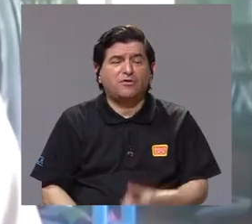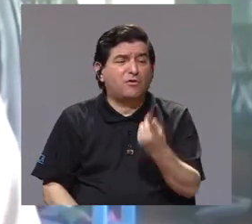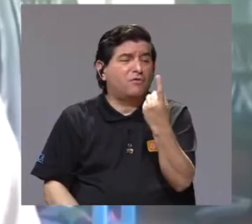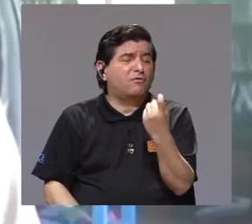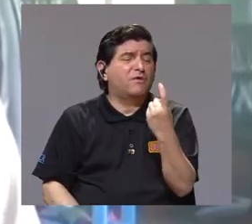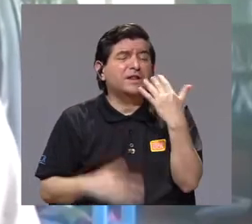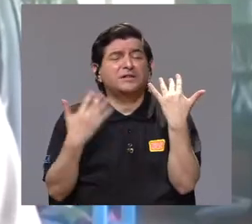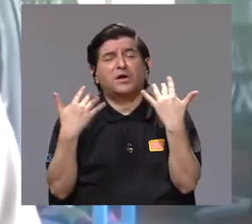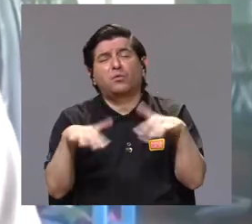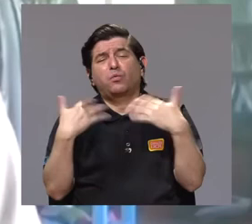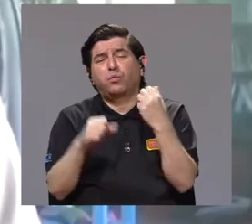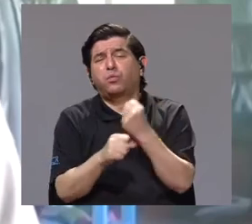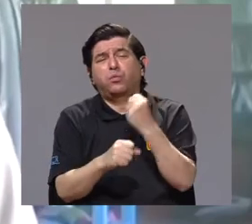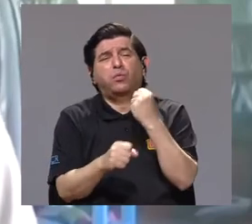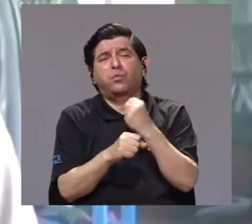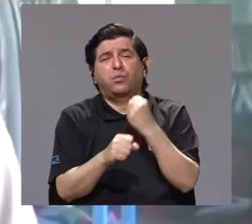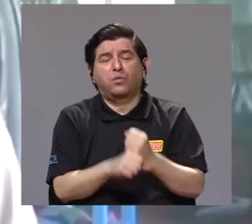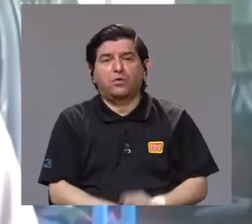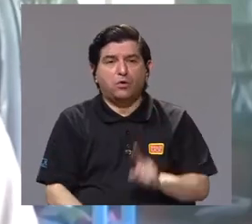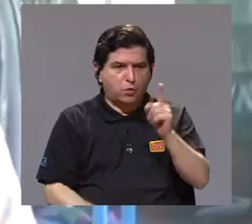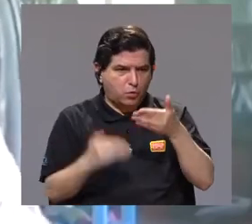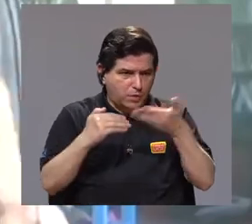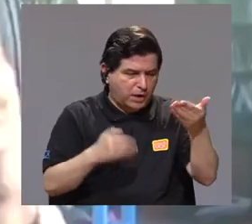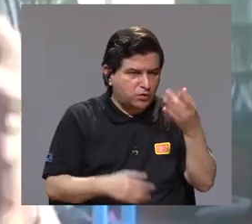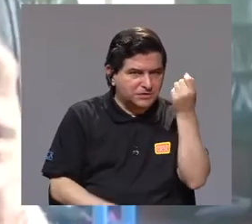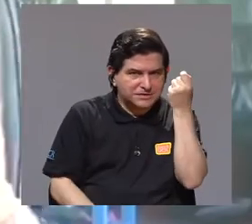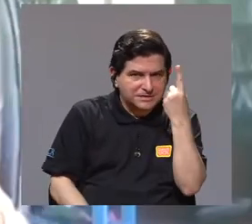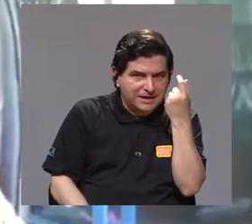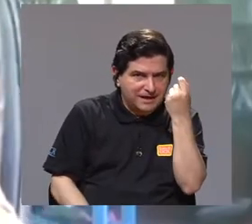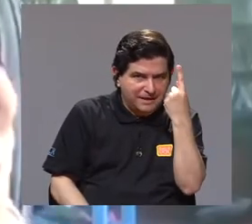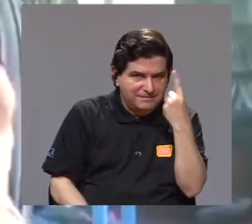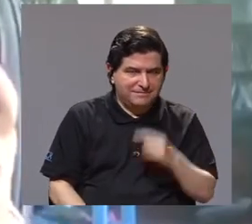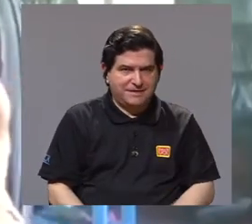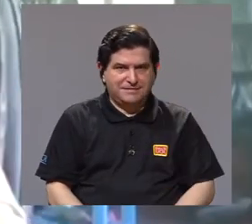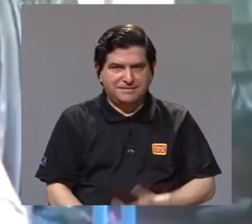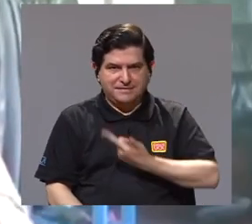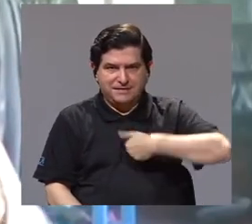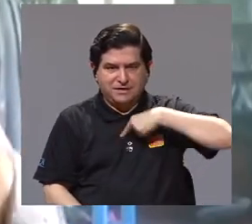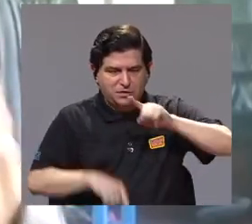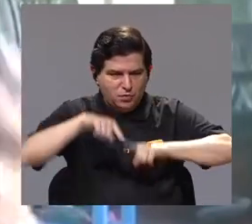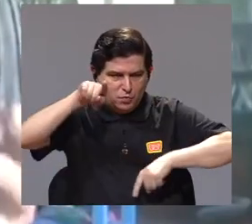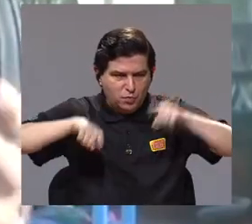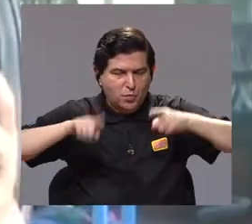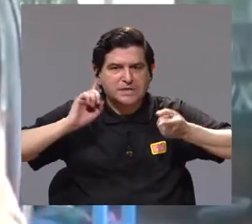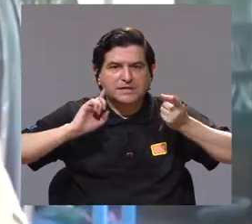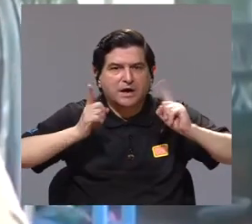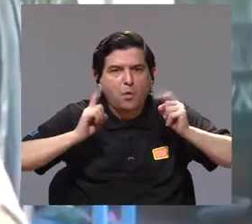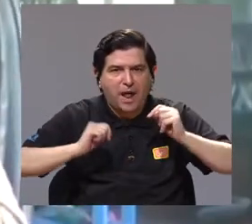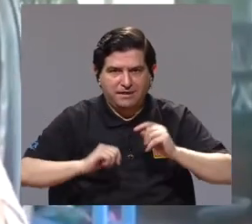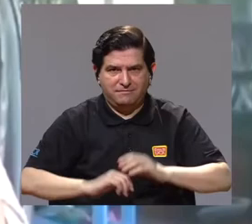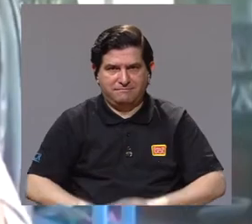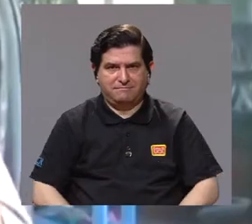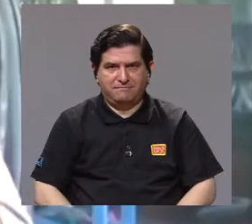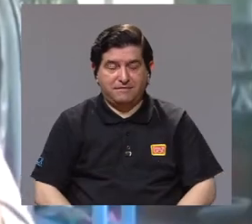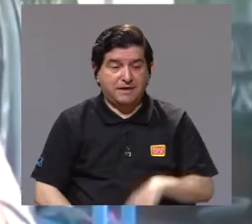Pero todavía falta muchísimo por hacer, porque una cosa es entender, digamos, cuál es nuestra diversidad.